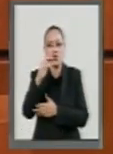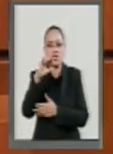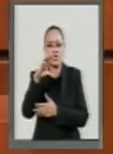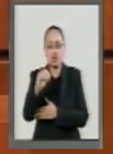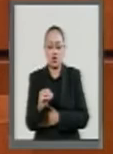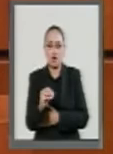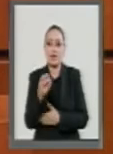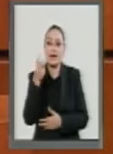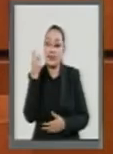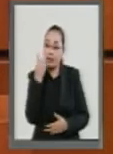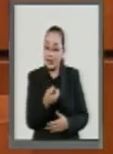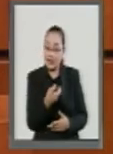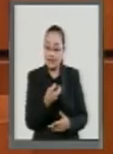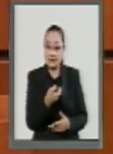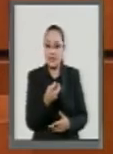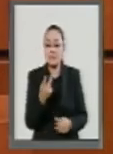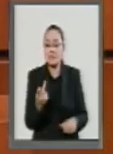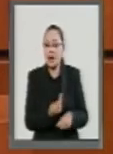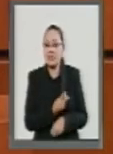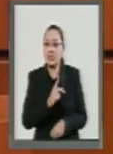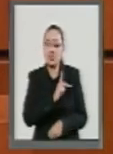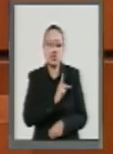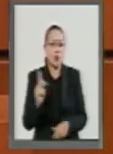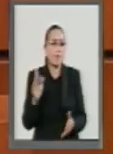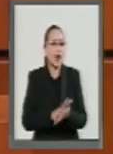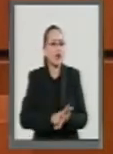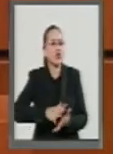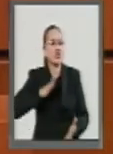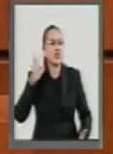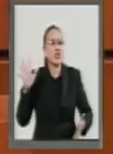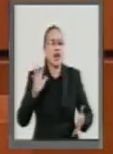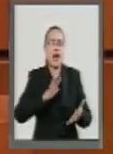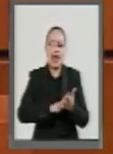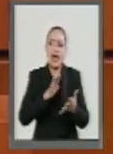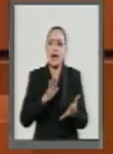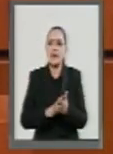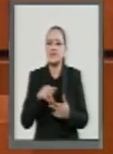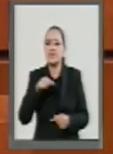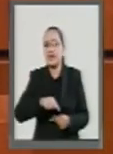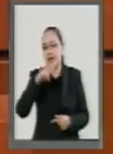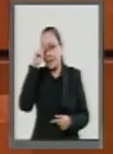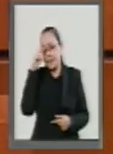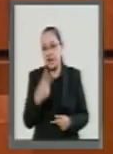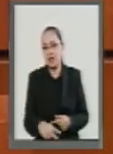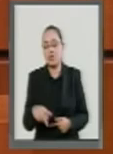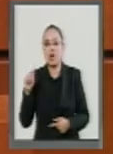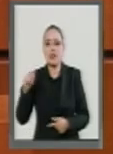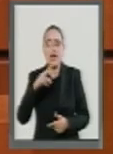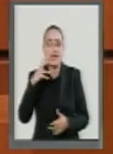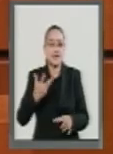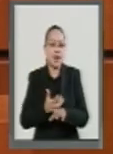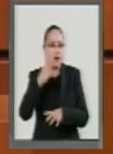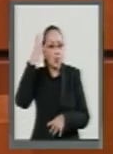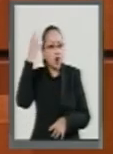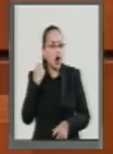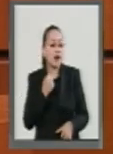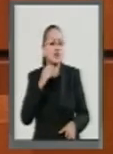que se da en casi todos los penales del país. En Morelos hemos tenido fugas de